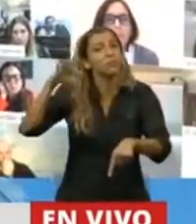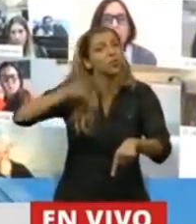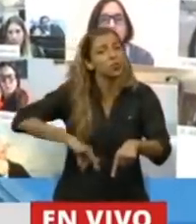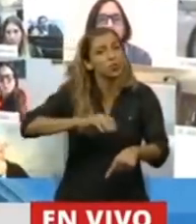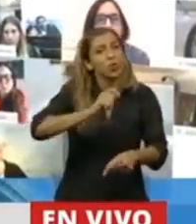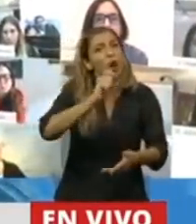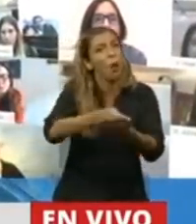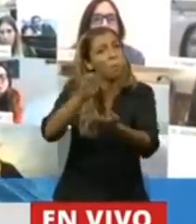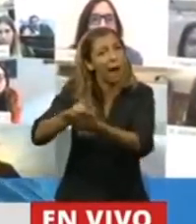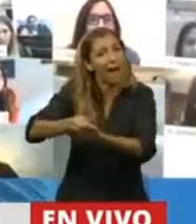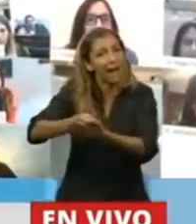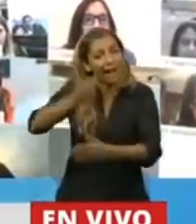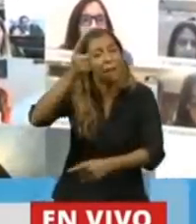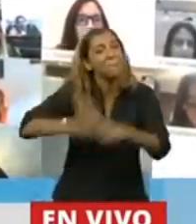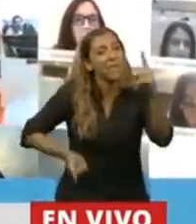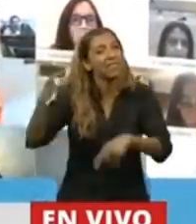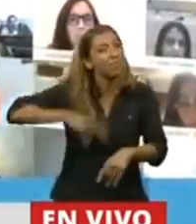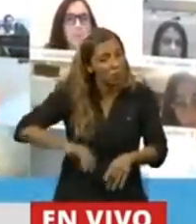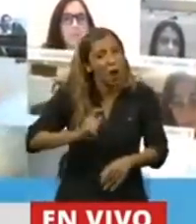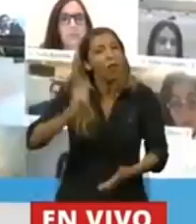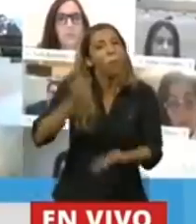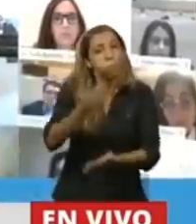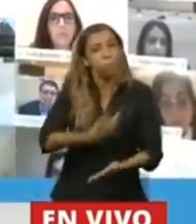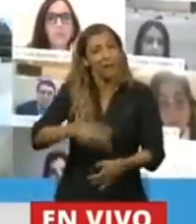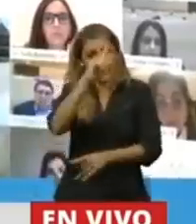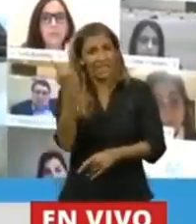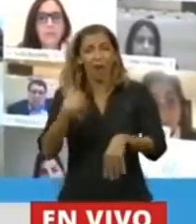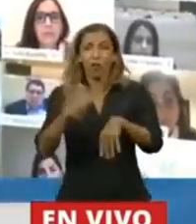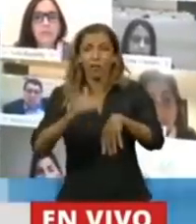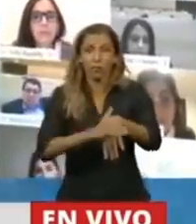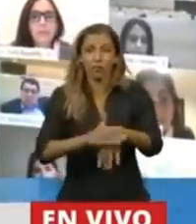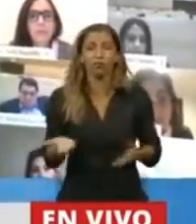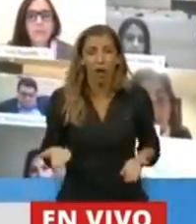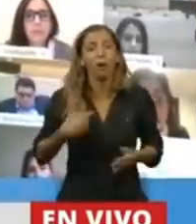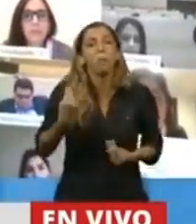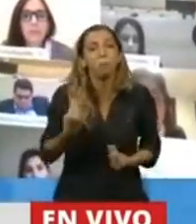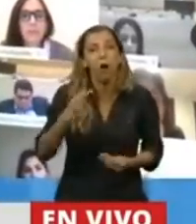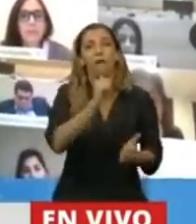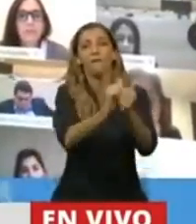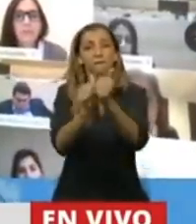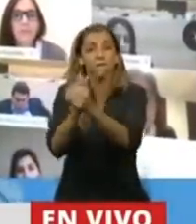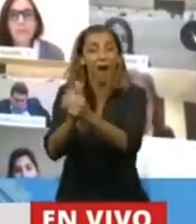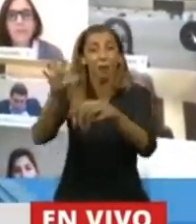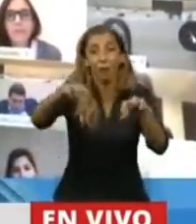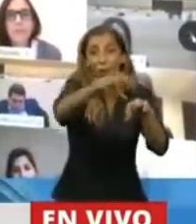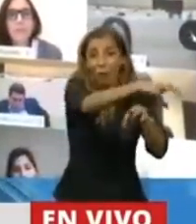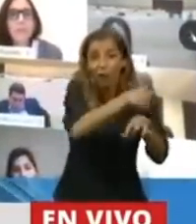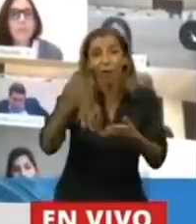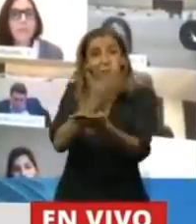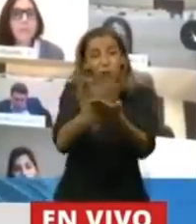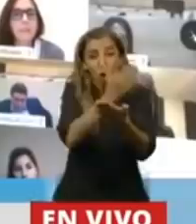consumo, no se mueve la economía, porque los lugares donde están ubicadas las fábricas de producción argentina que generan trabajo industrial,